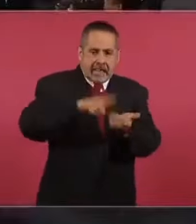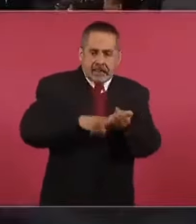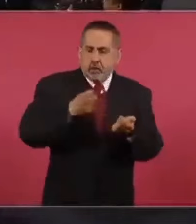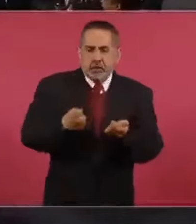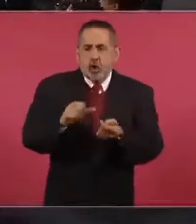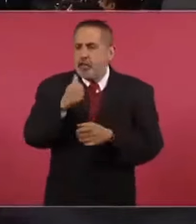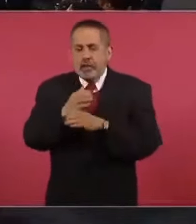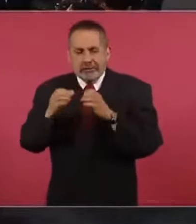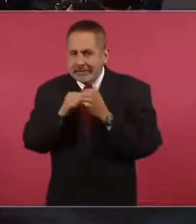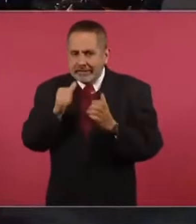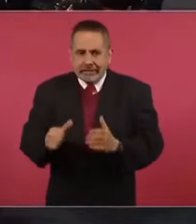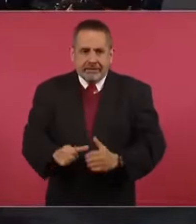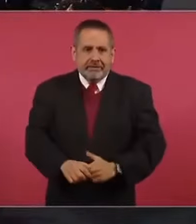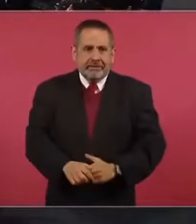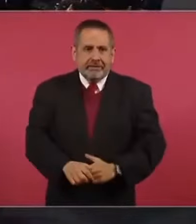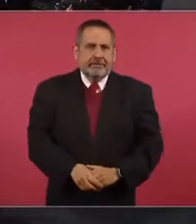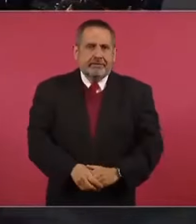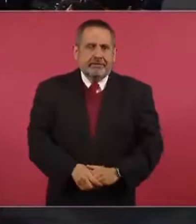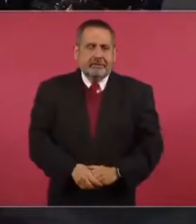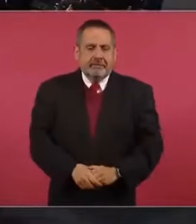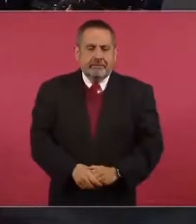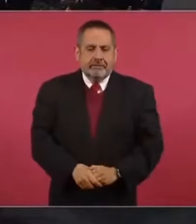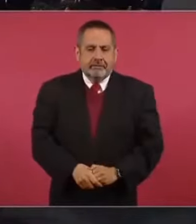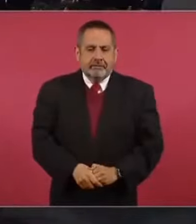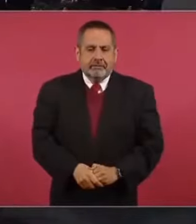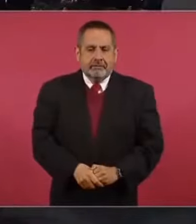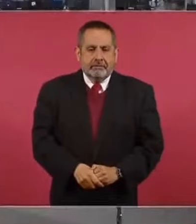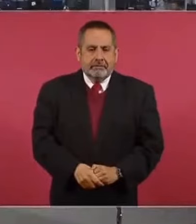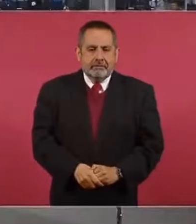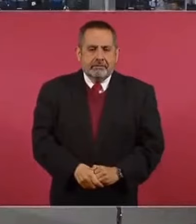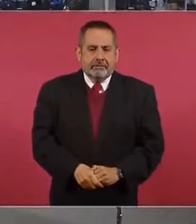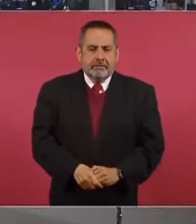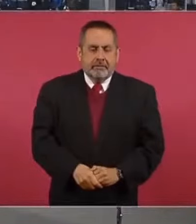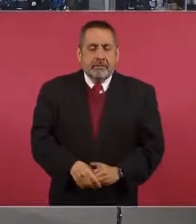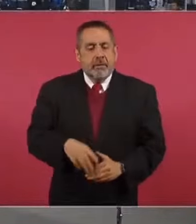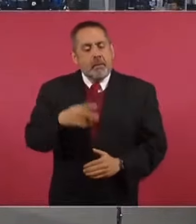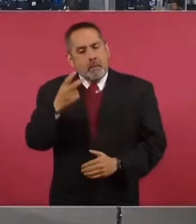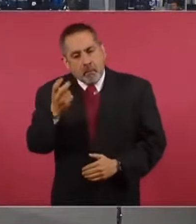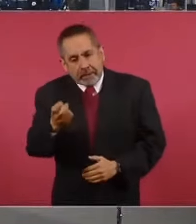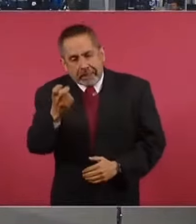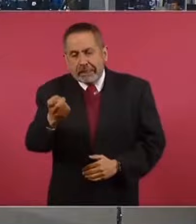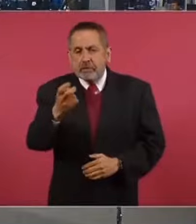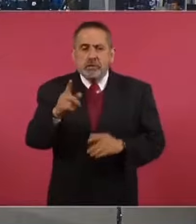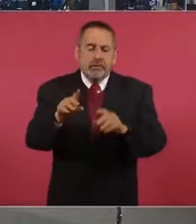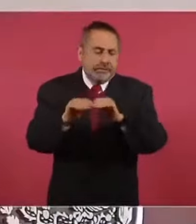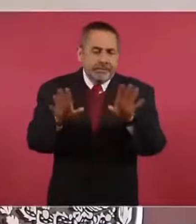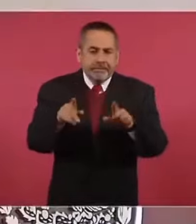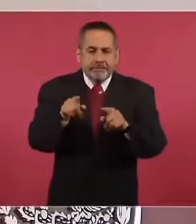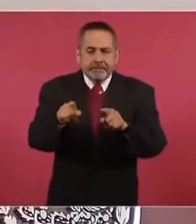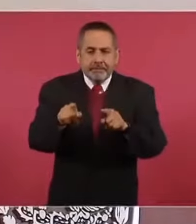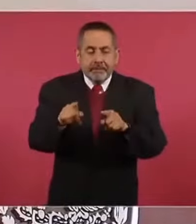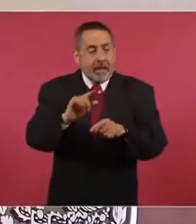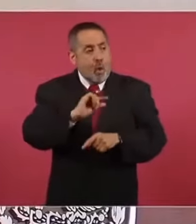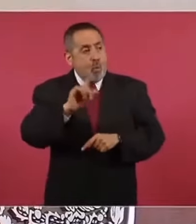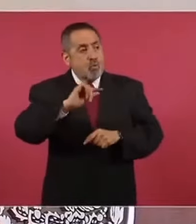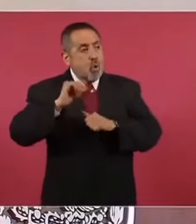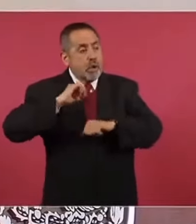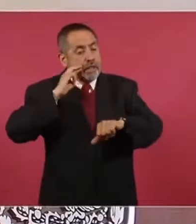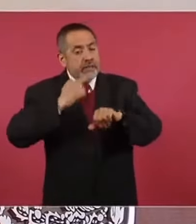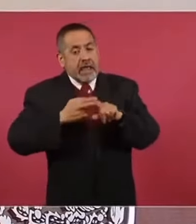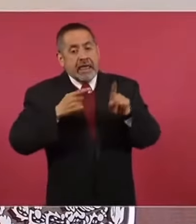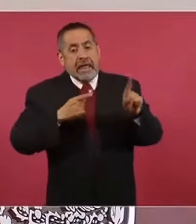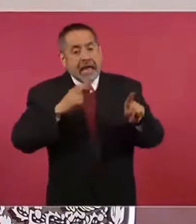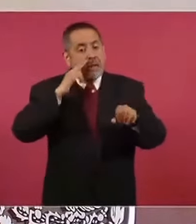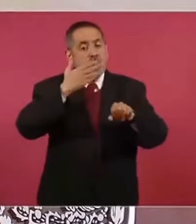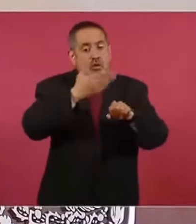carpetas. No se podía hacer la acreditación si no se entregaba… Por eso, pero es parte de un… La autoridad tiene la